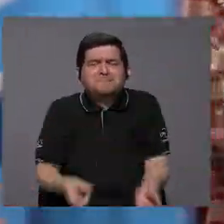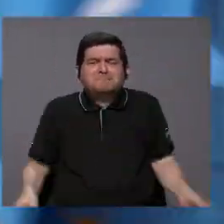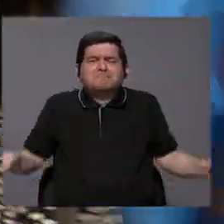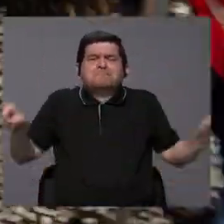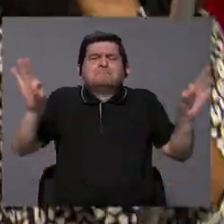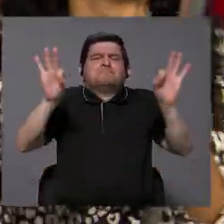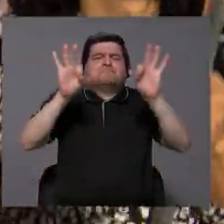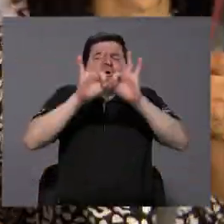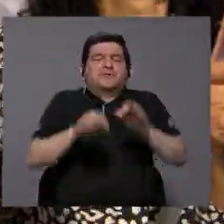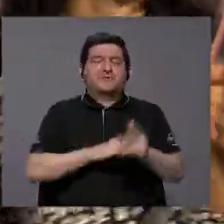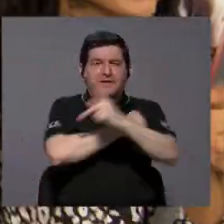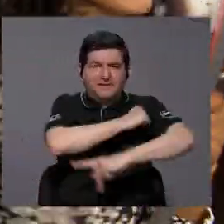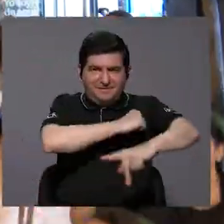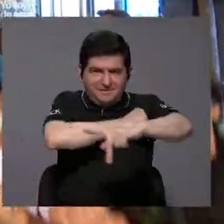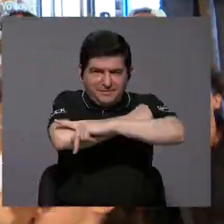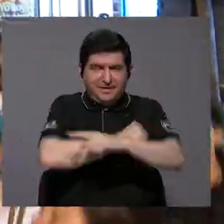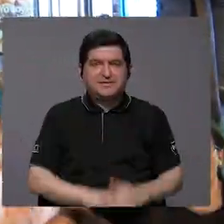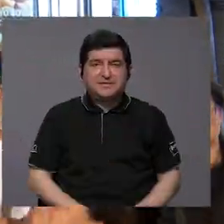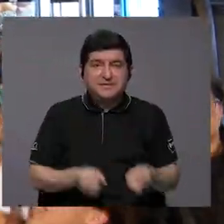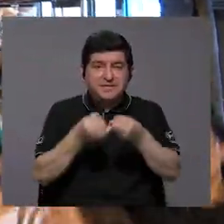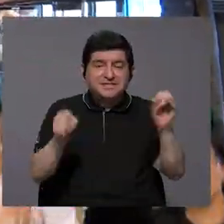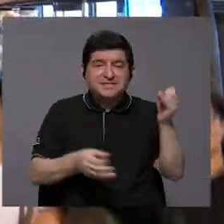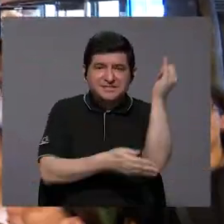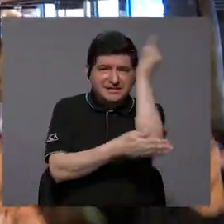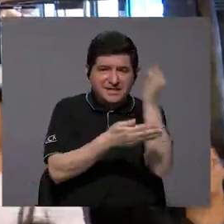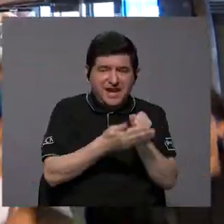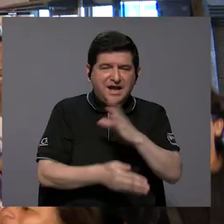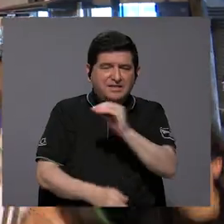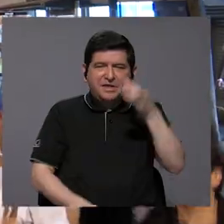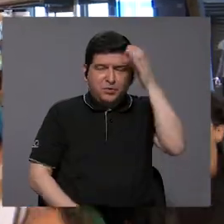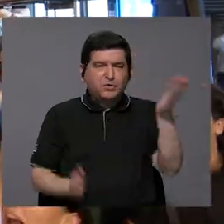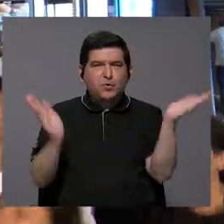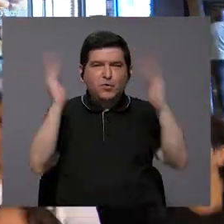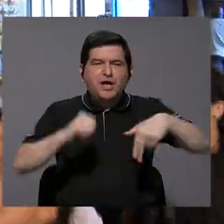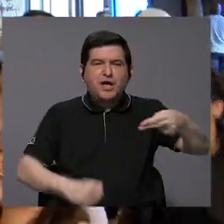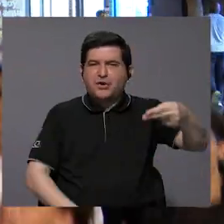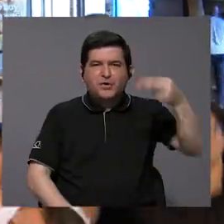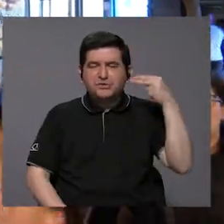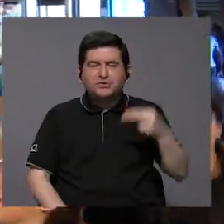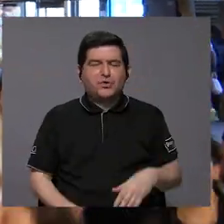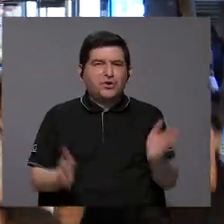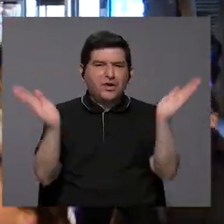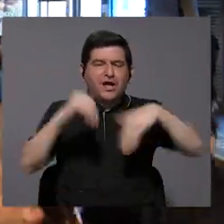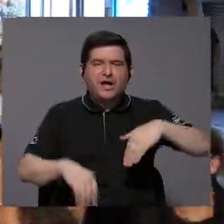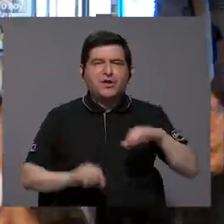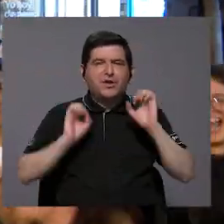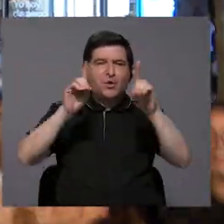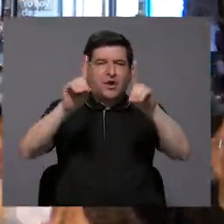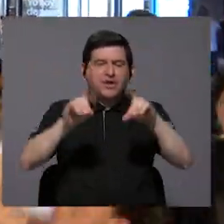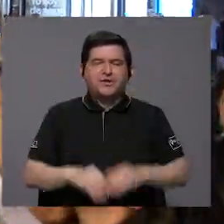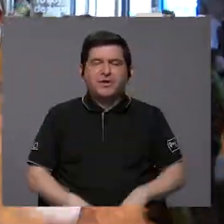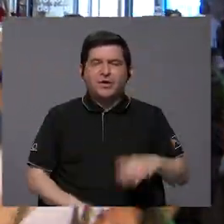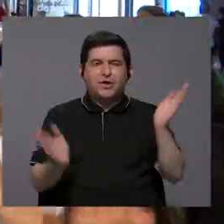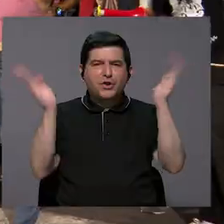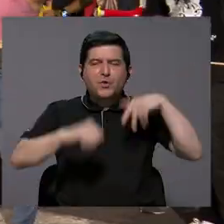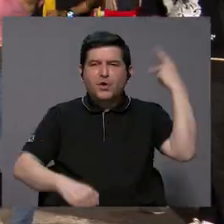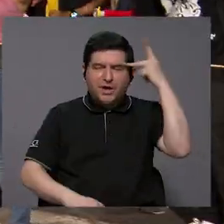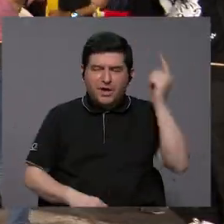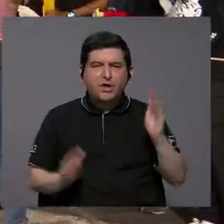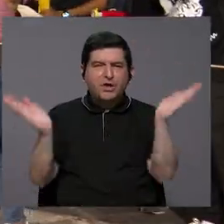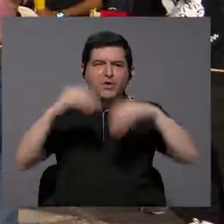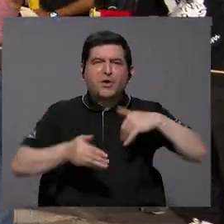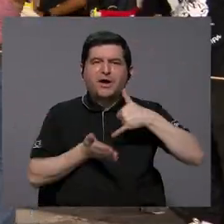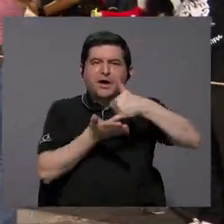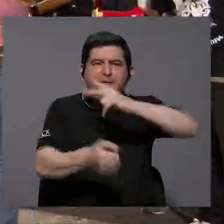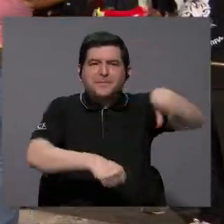son fundamentales para un país, porque sin arte y sin cultura no hay historia, no hay educación, no hay